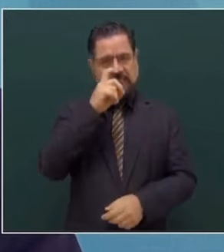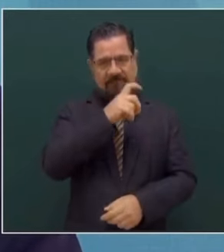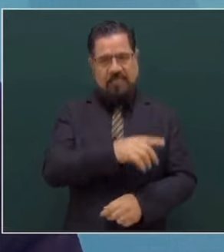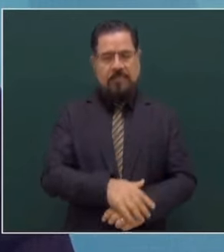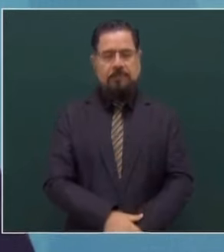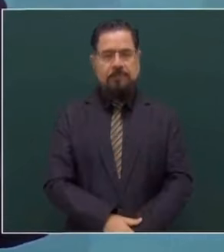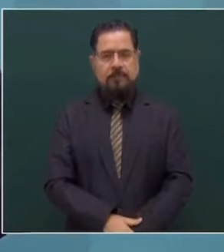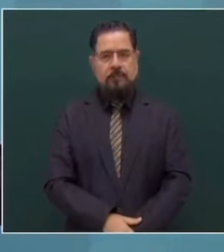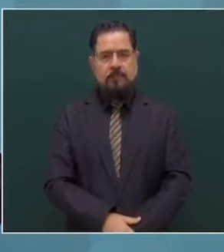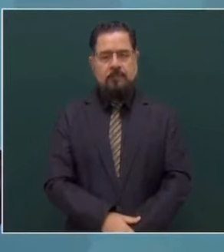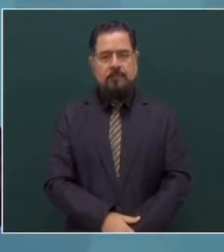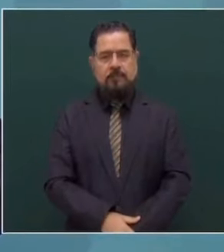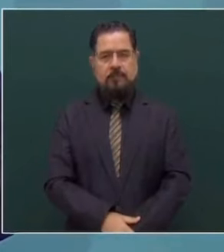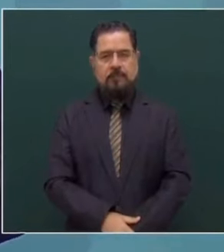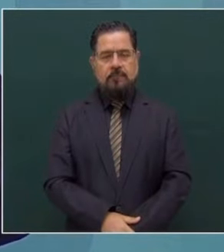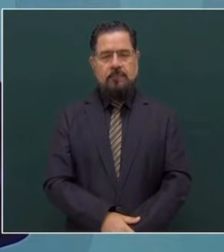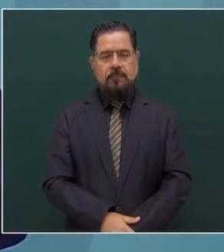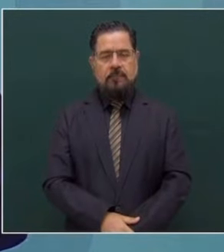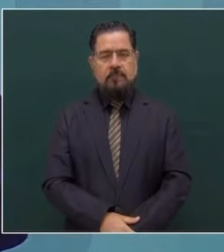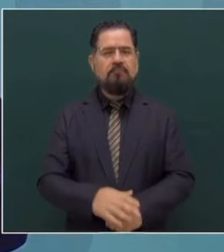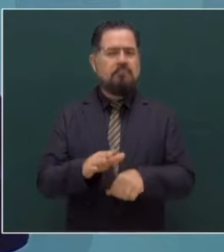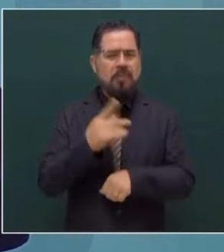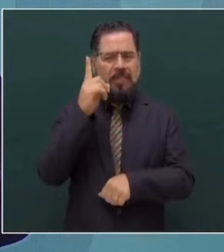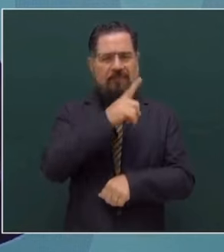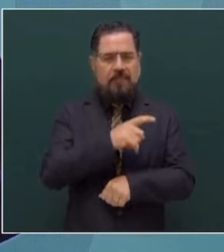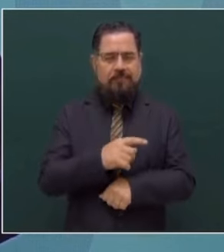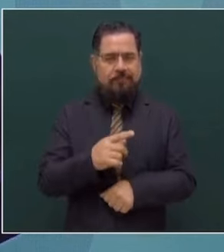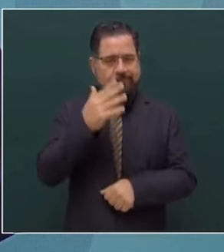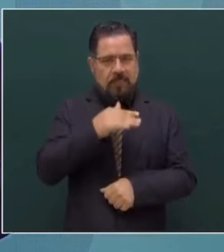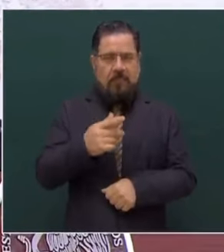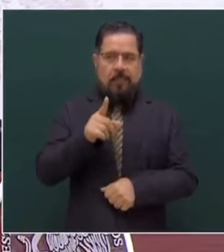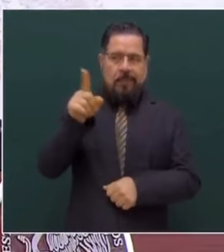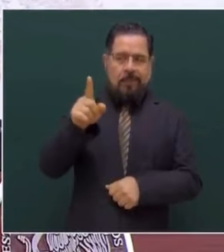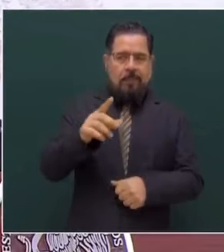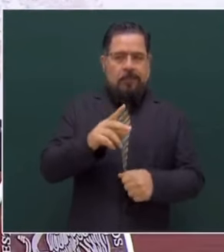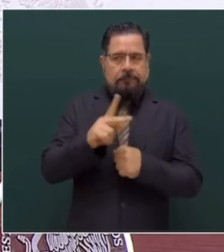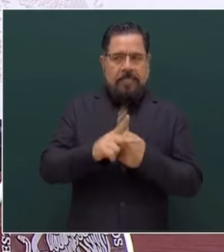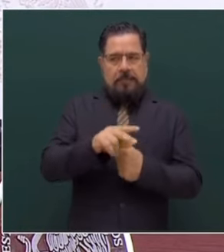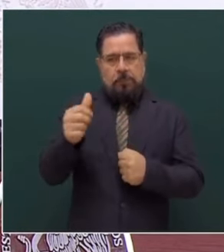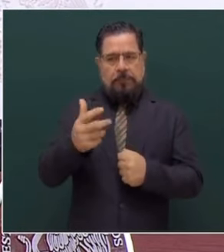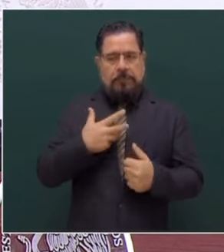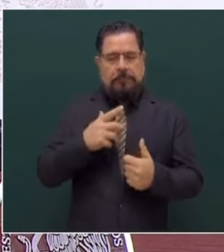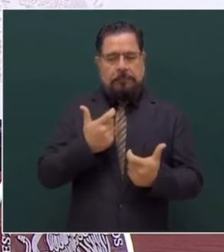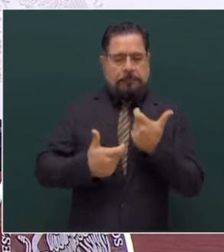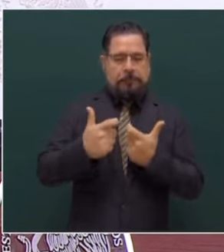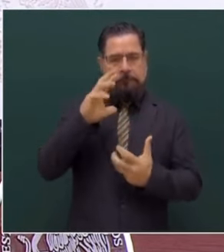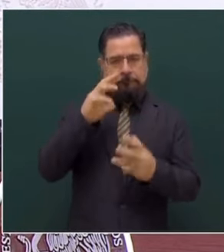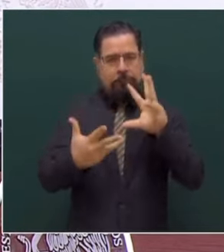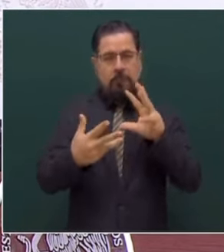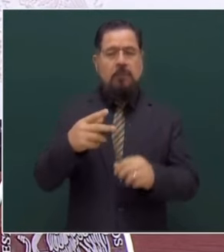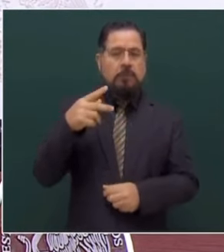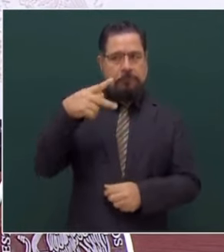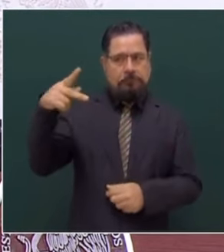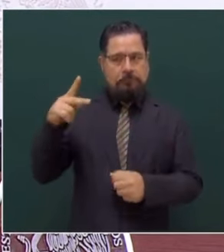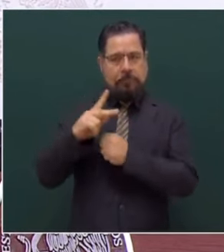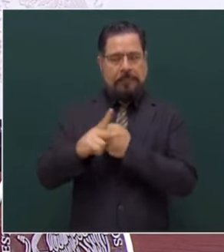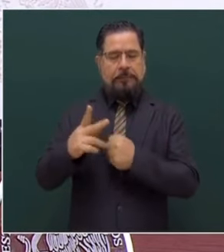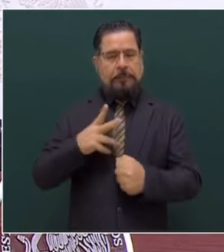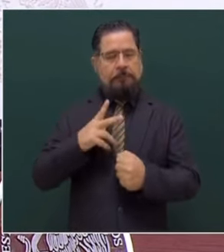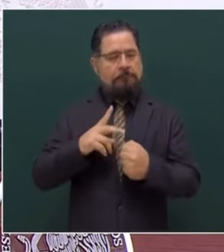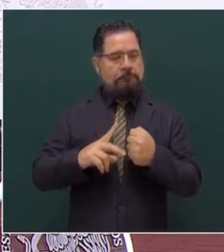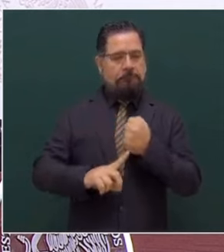sobre todo porque hay crisis económica de bienestar social y crisis política también. En algunos países